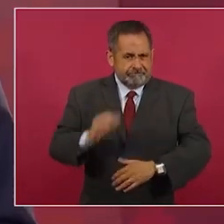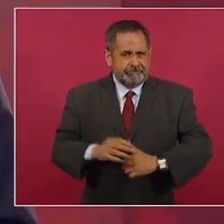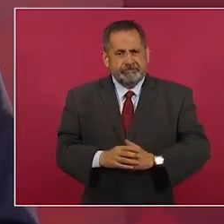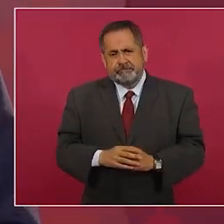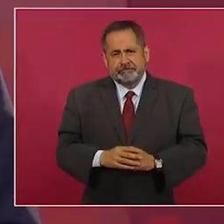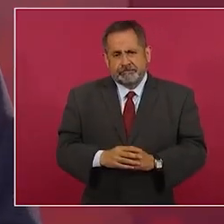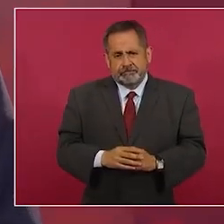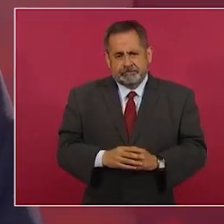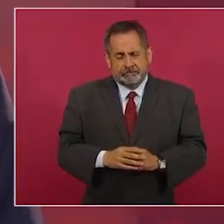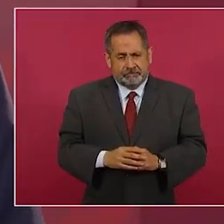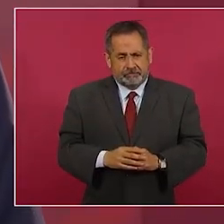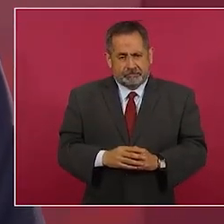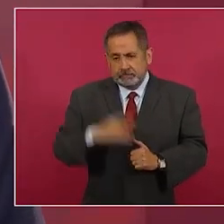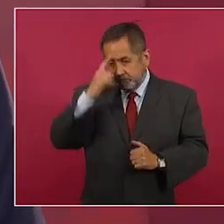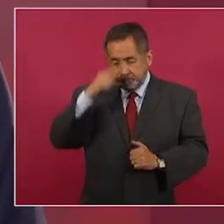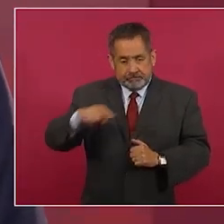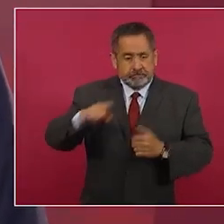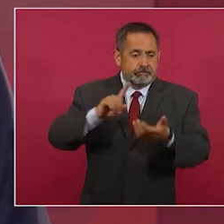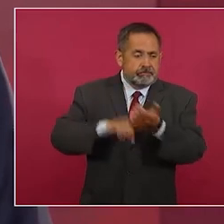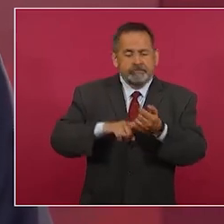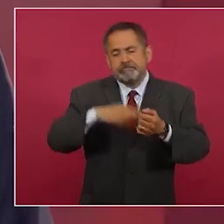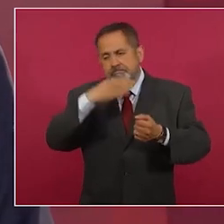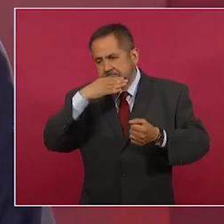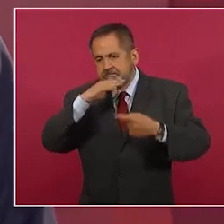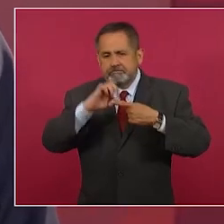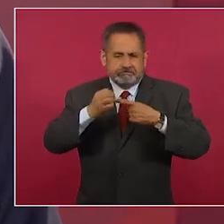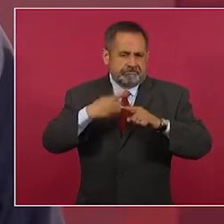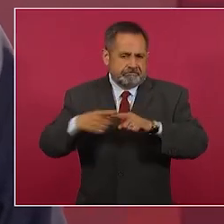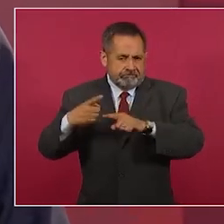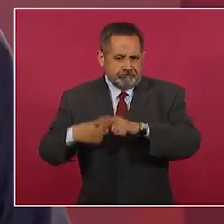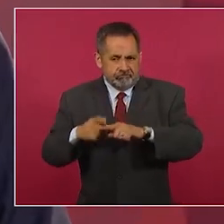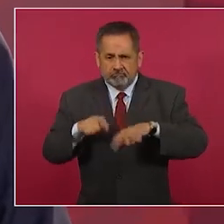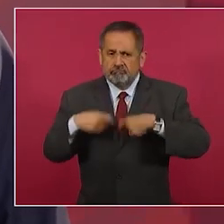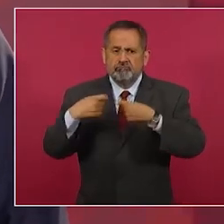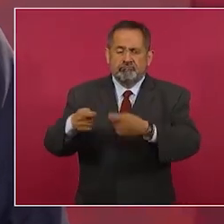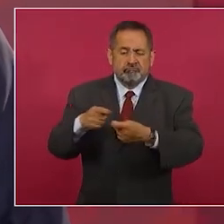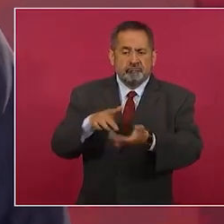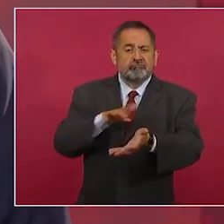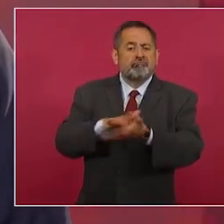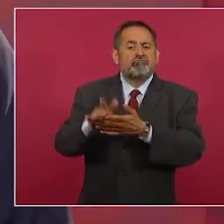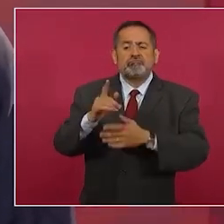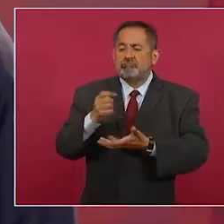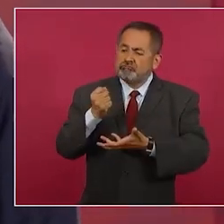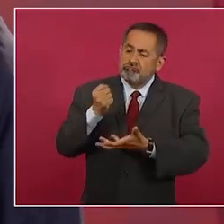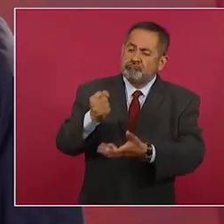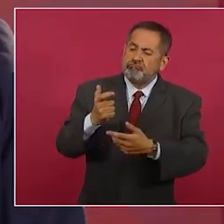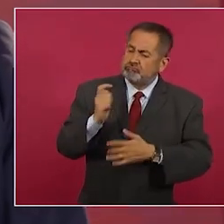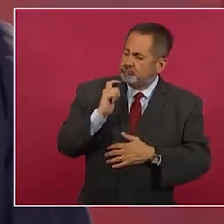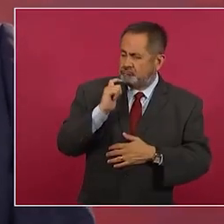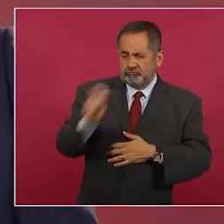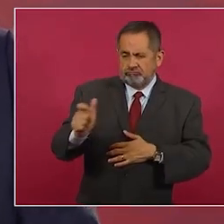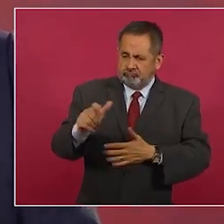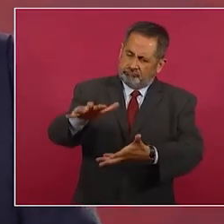en los básicos precios de garantía que es otro instrumento importante